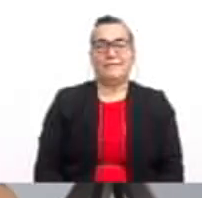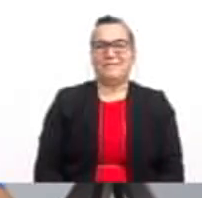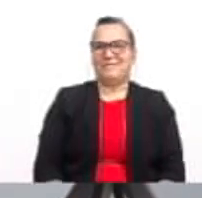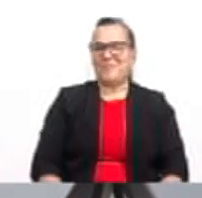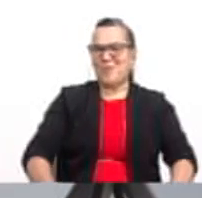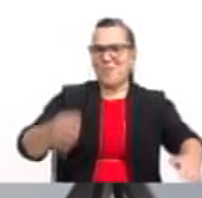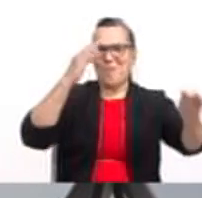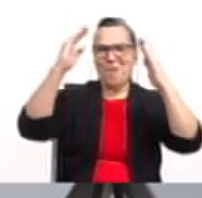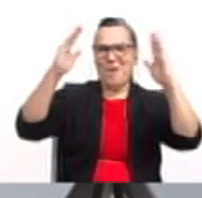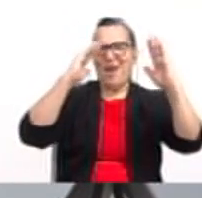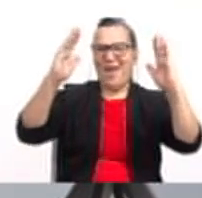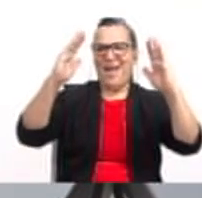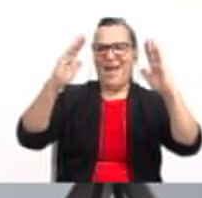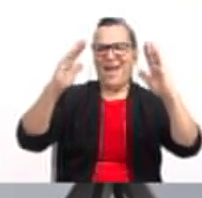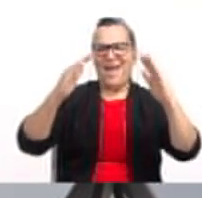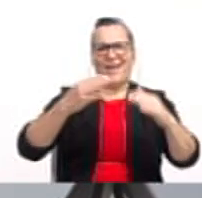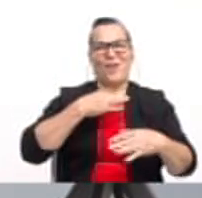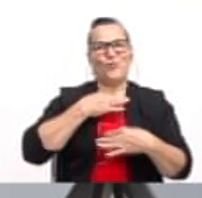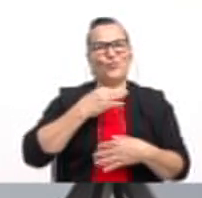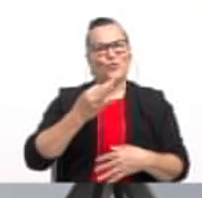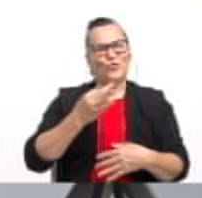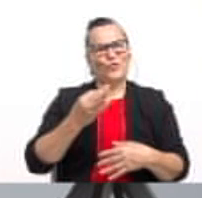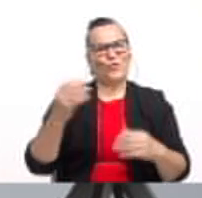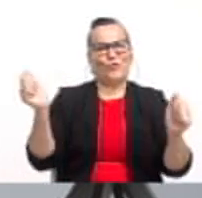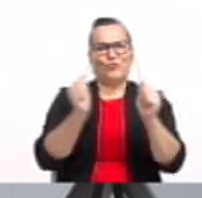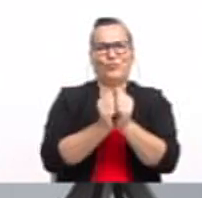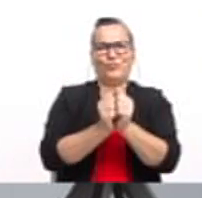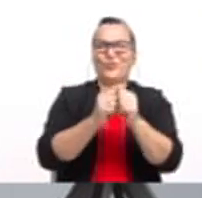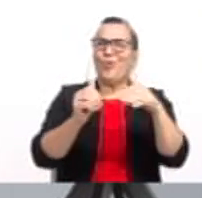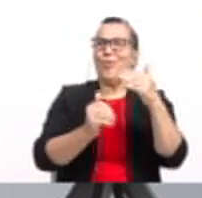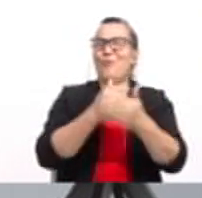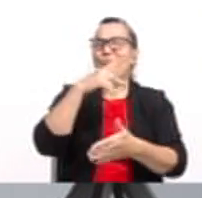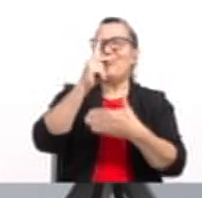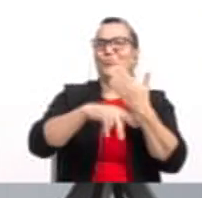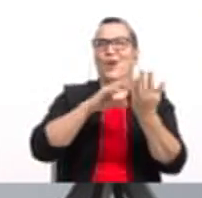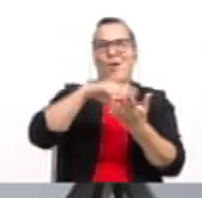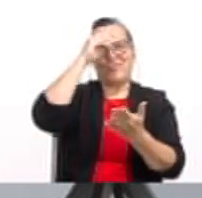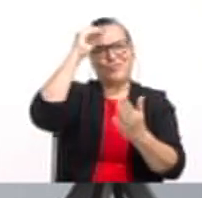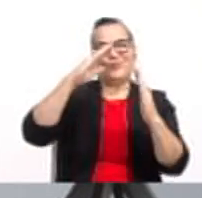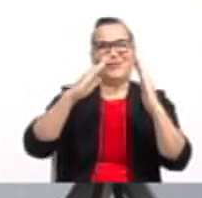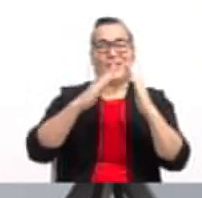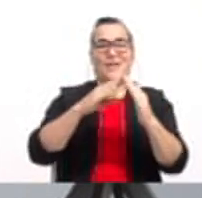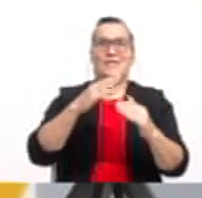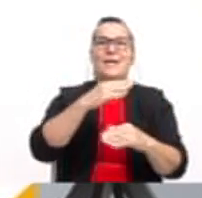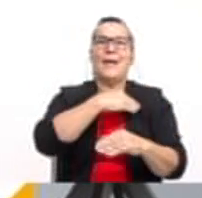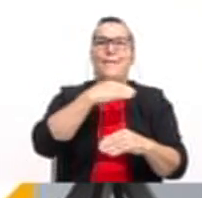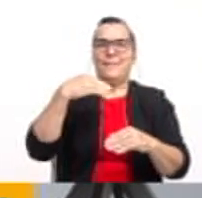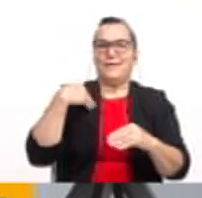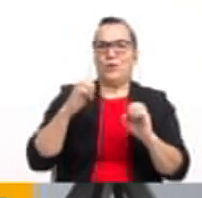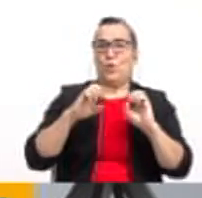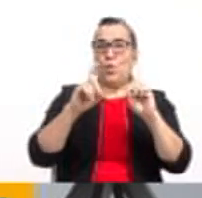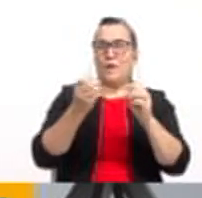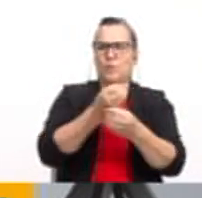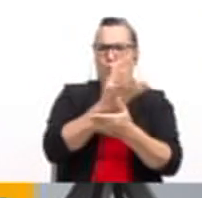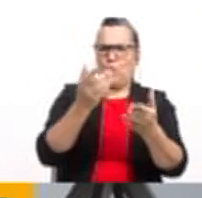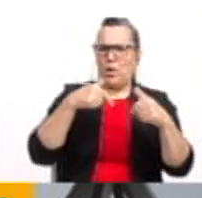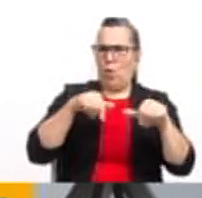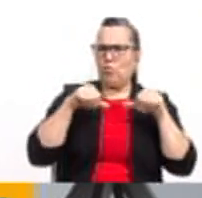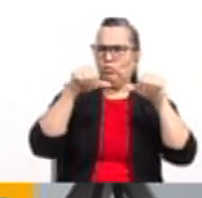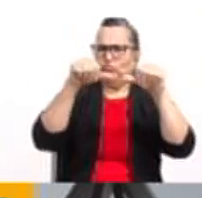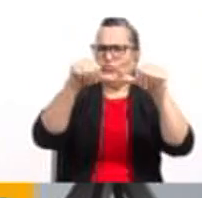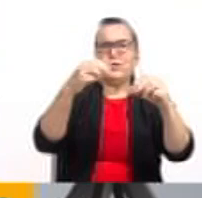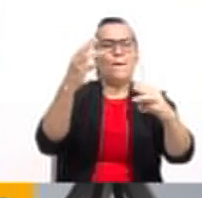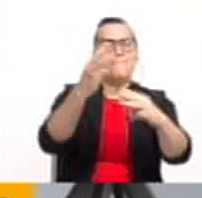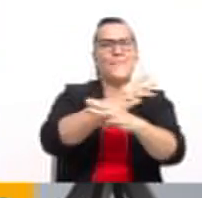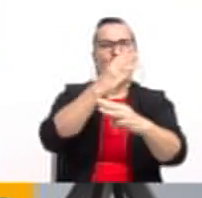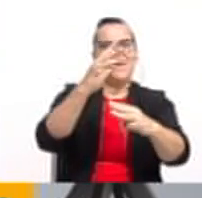Hola, qué gusto que nos acompañen en un nuevo programa de Aprendo en Casa del Ministerio de Educación Pública. Hoy continuamos con nuestras clases de matemática